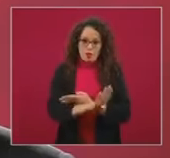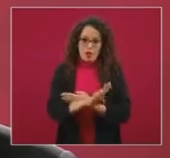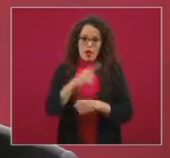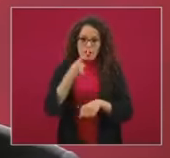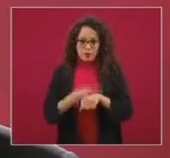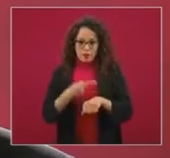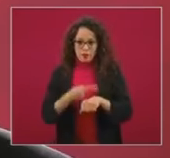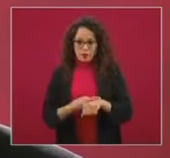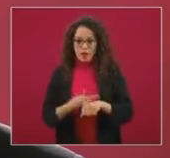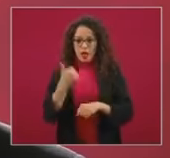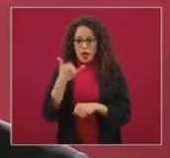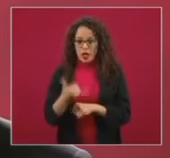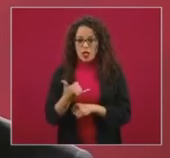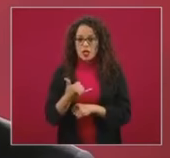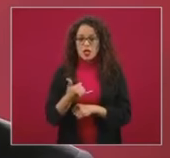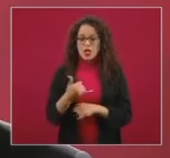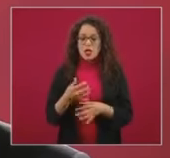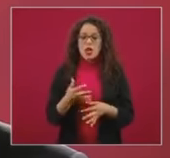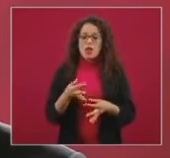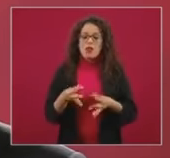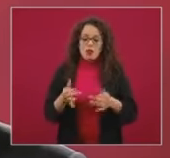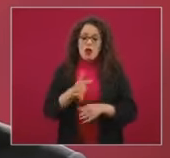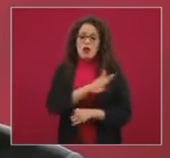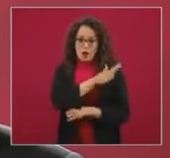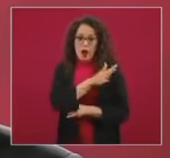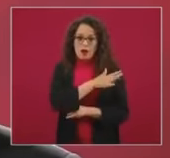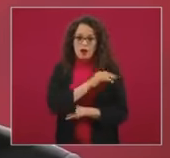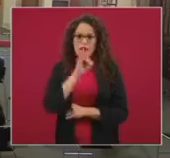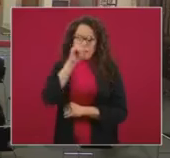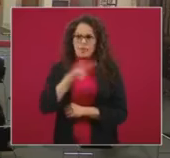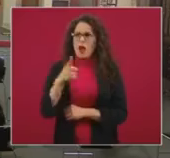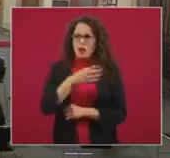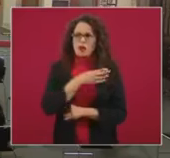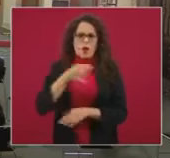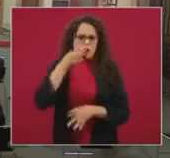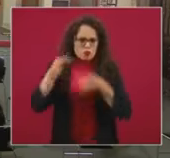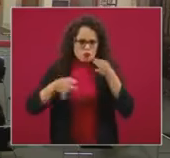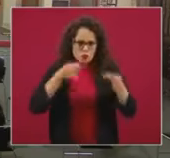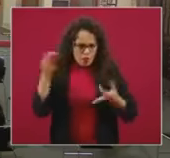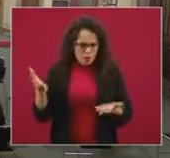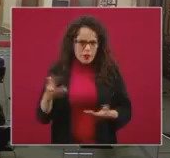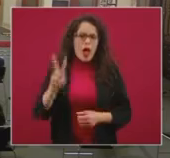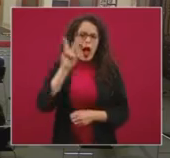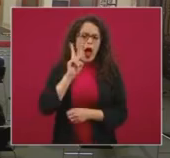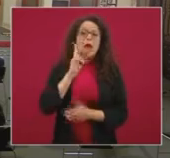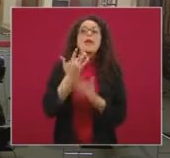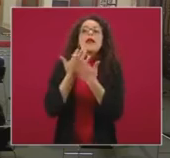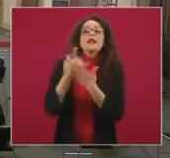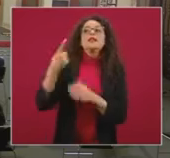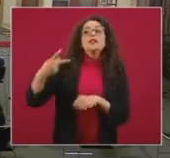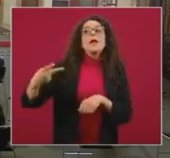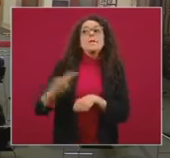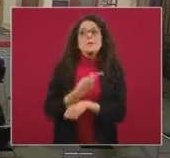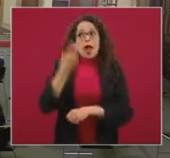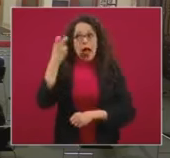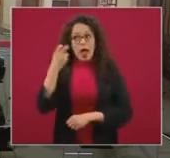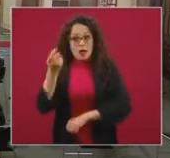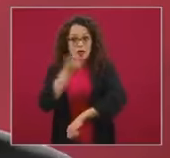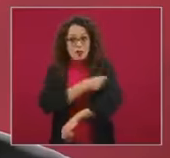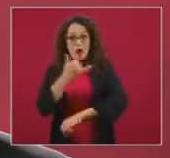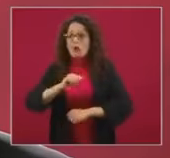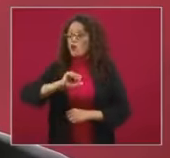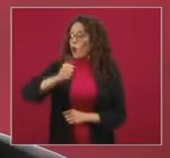noticia preliminar, aceptémosla con las reservas y veamos qué sigue pasando con esa y las demás